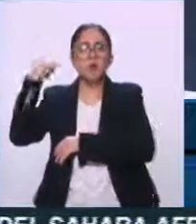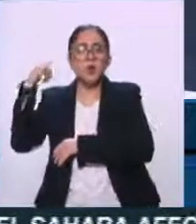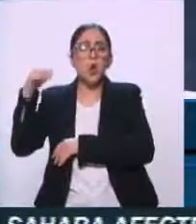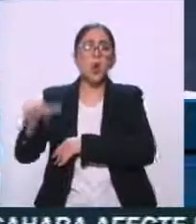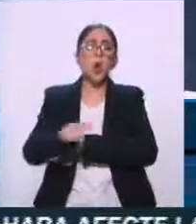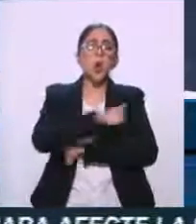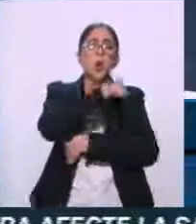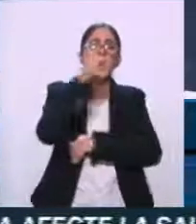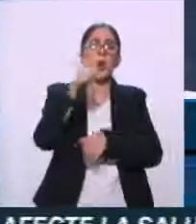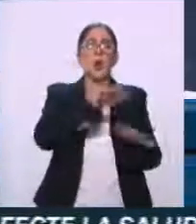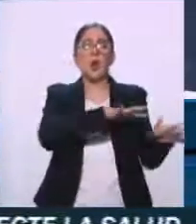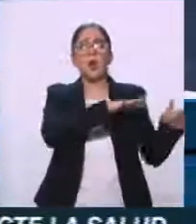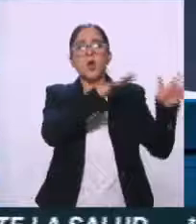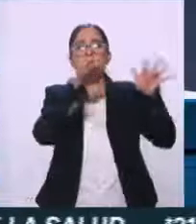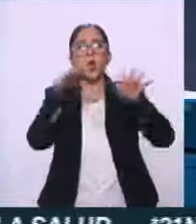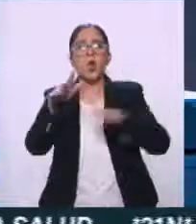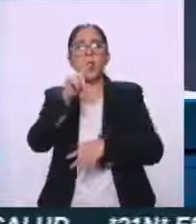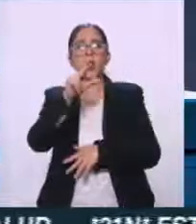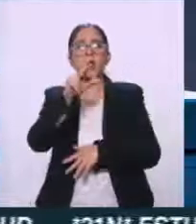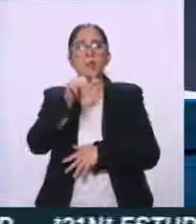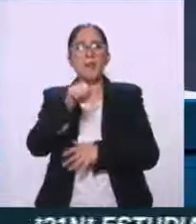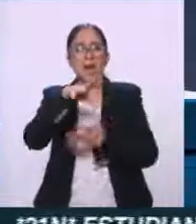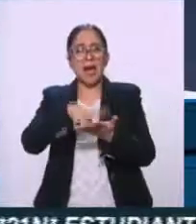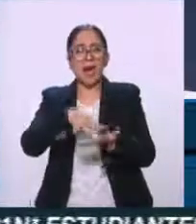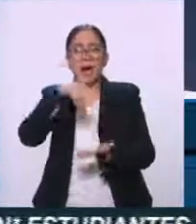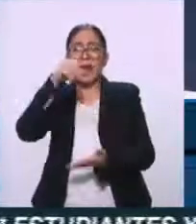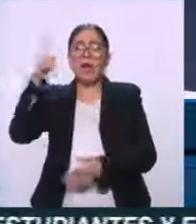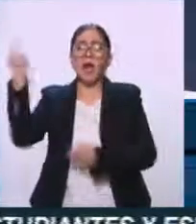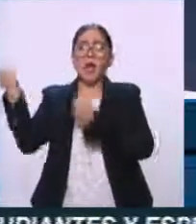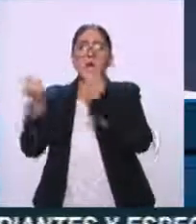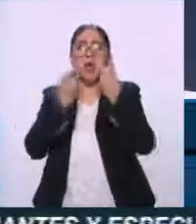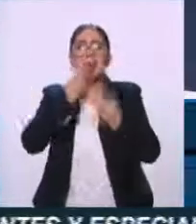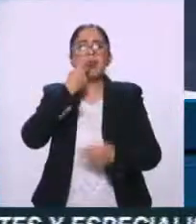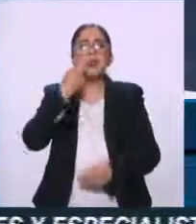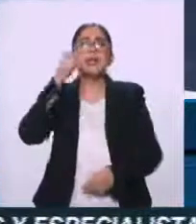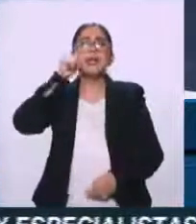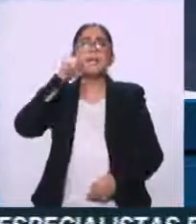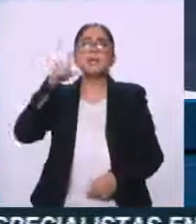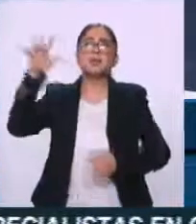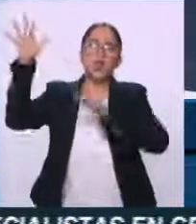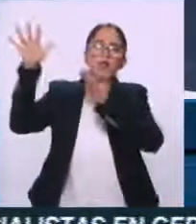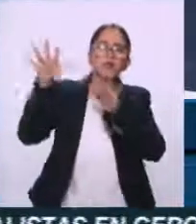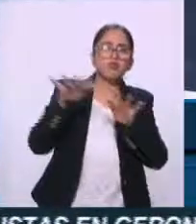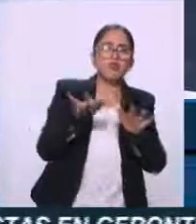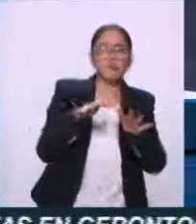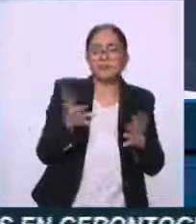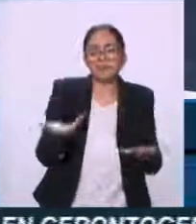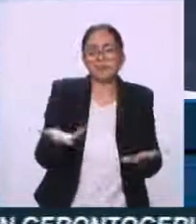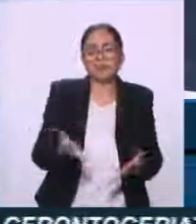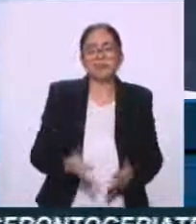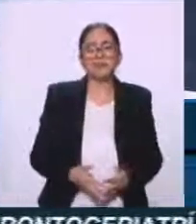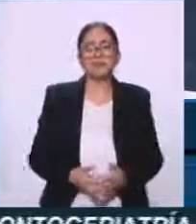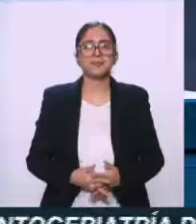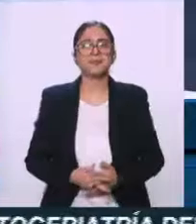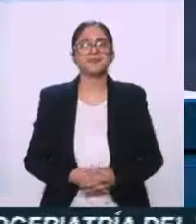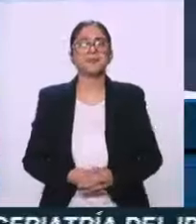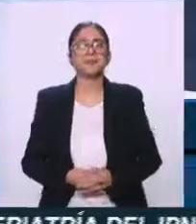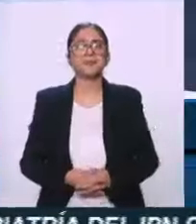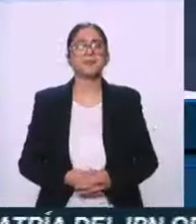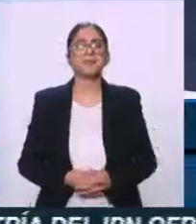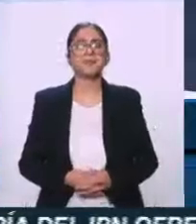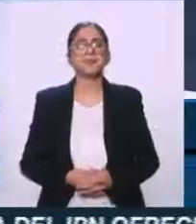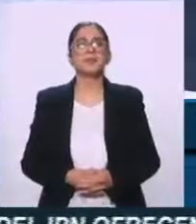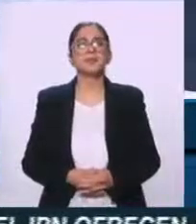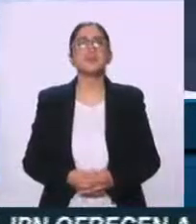país. Cuéntanos qué pasó, porque ya andaban diciendo que también era arena de beduinos. Y es que, además, los medios irresponsables,